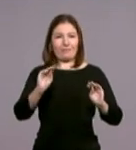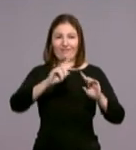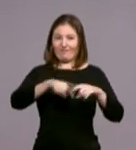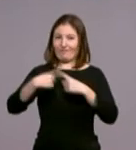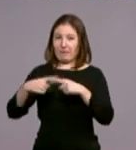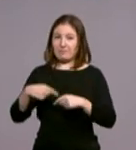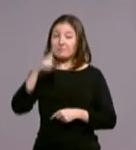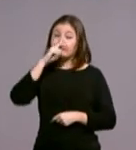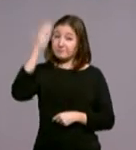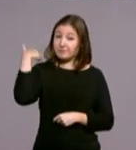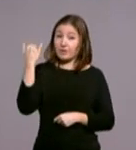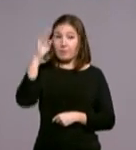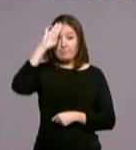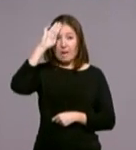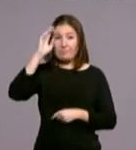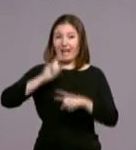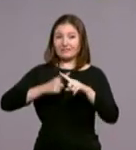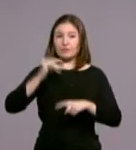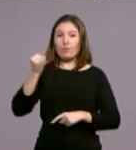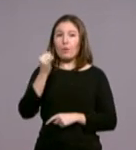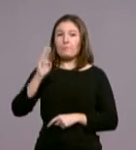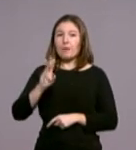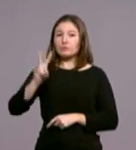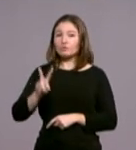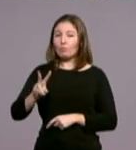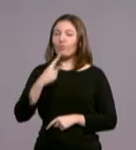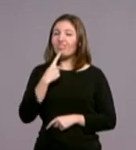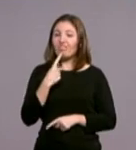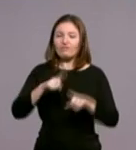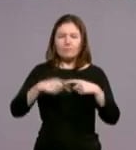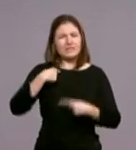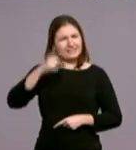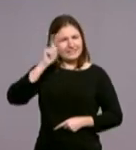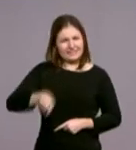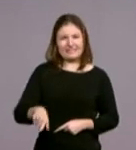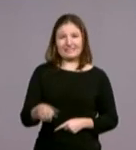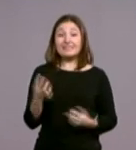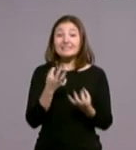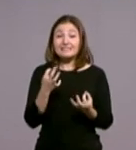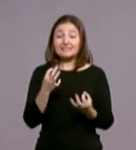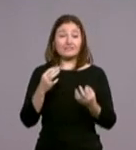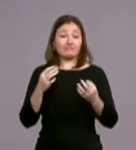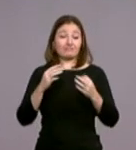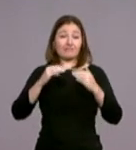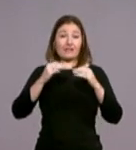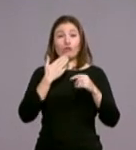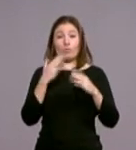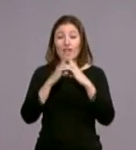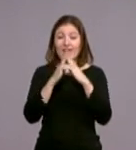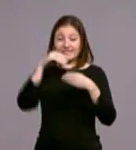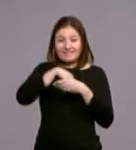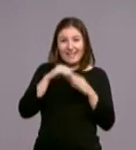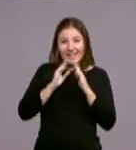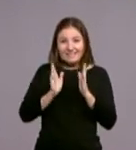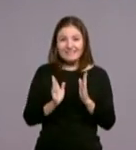dijo un día, familia, sé quién eres. ¿Qué es la familia? La iglesia doméstica. Es la manifestación en la tierra